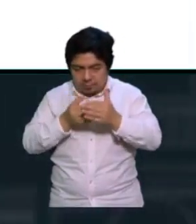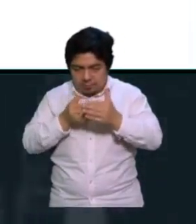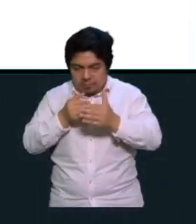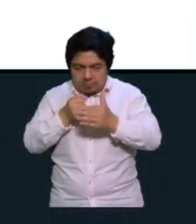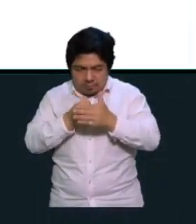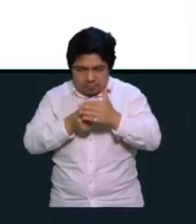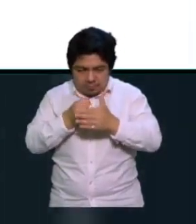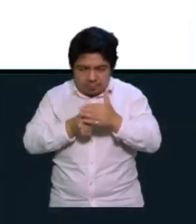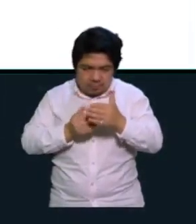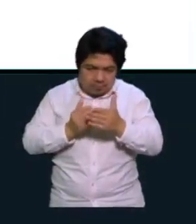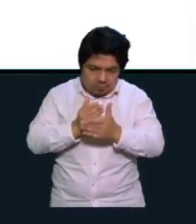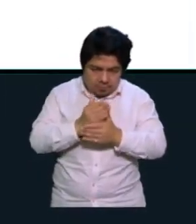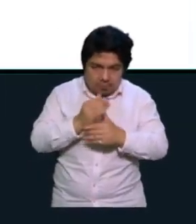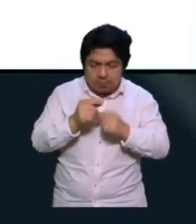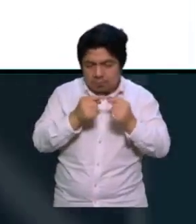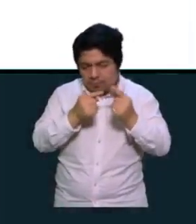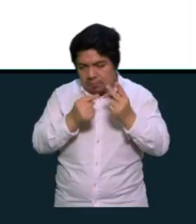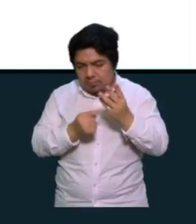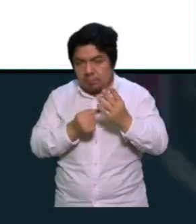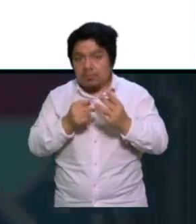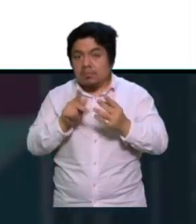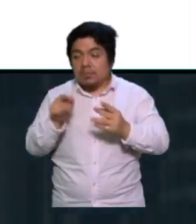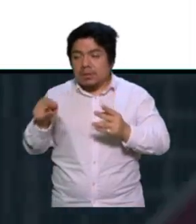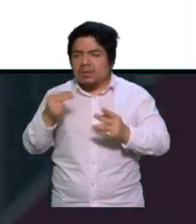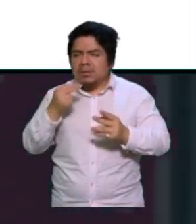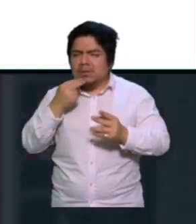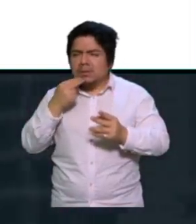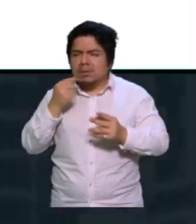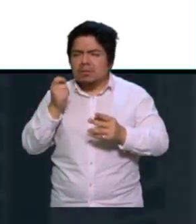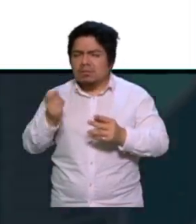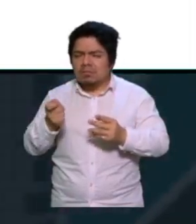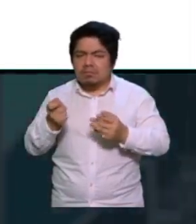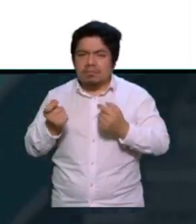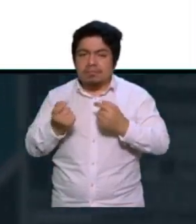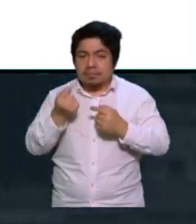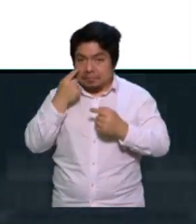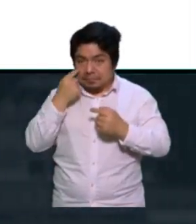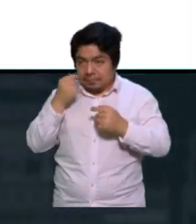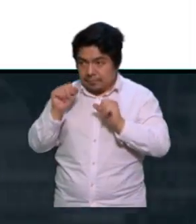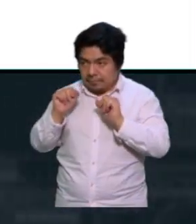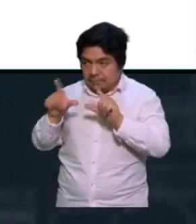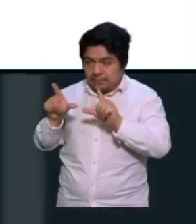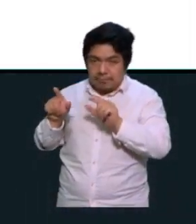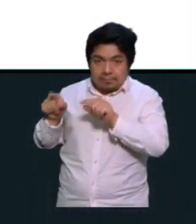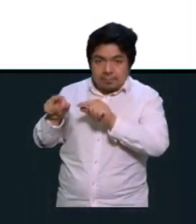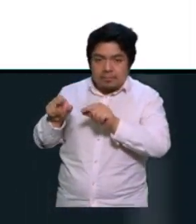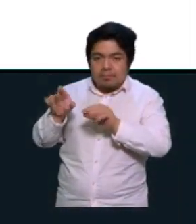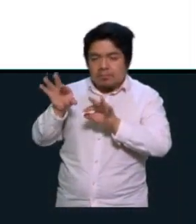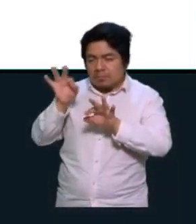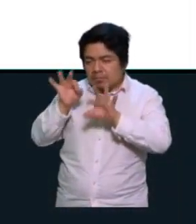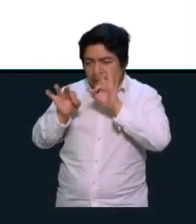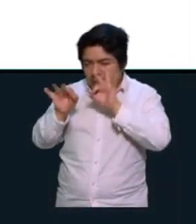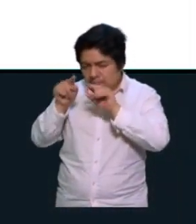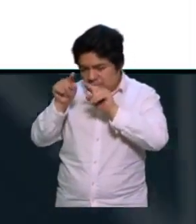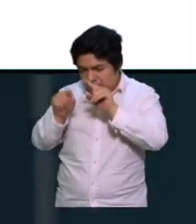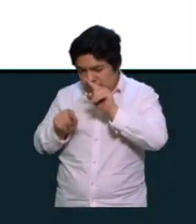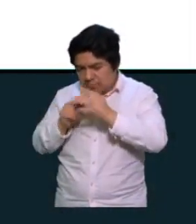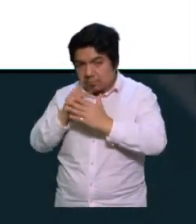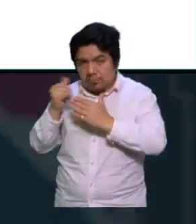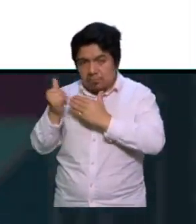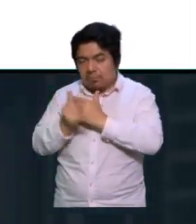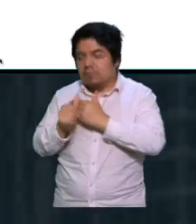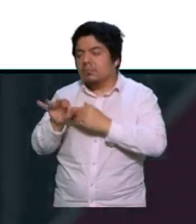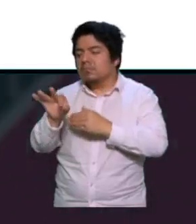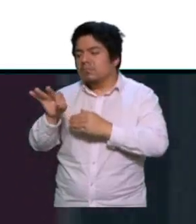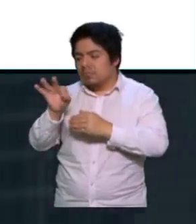bueno, digamos que un ejemplo del uso de esto es que ahí lo estamos viendo en pantalla, Tú escoges alguno de sus proyectos